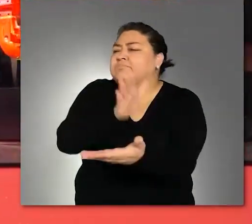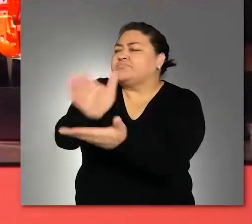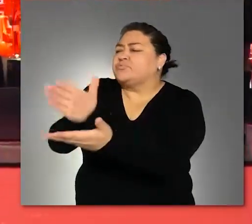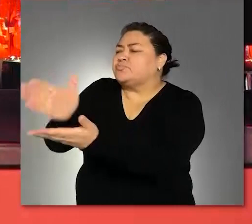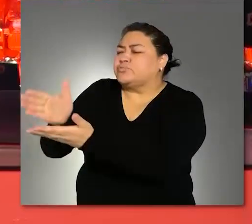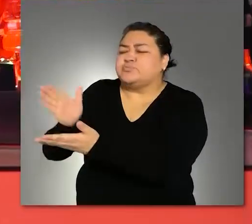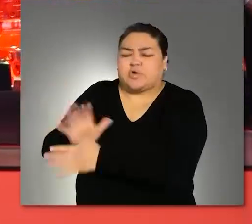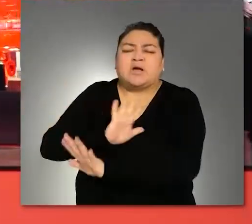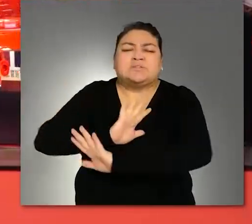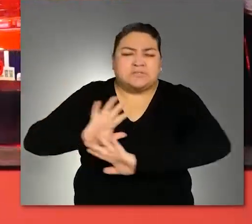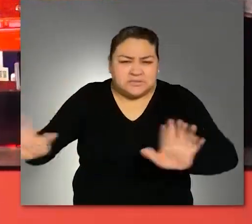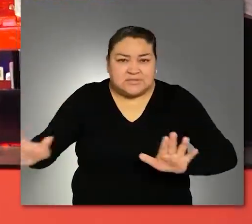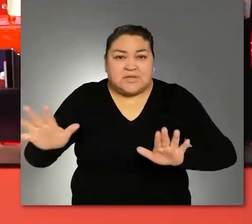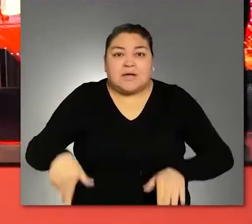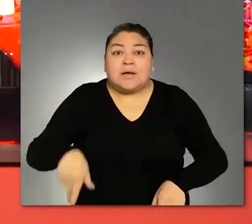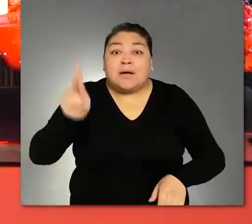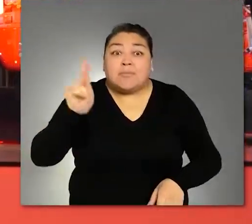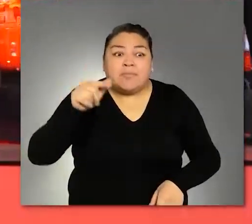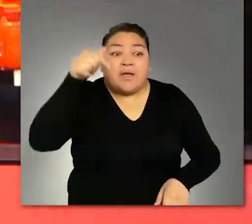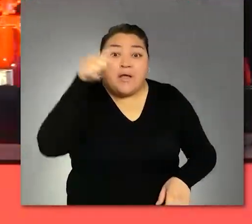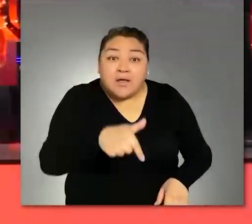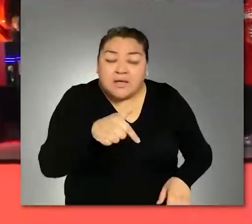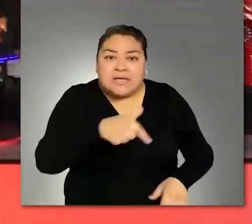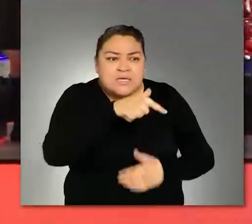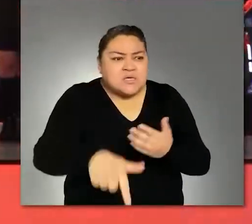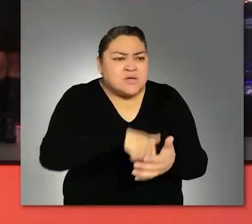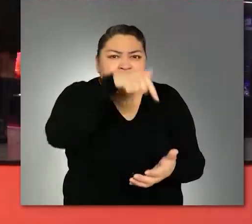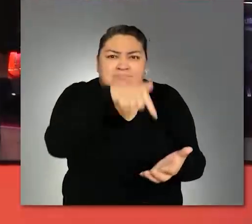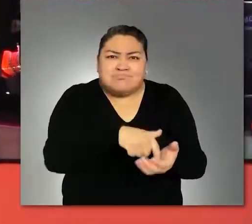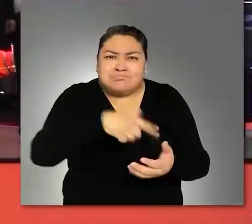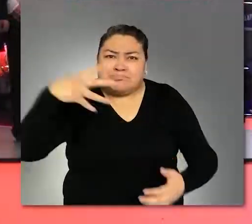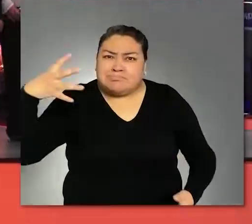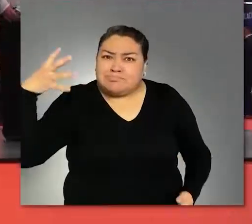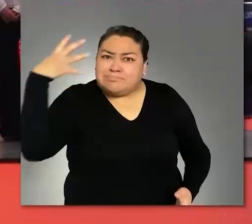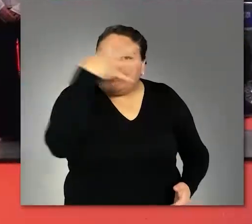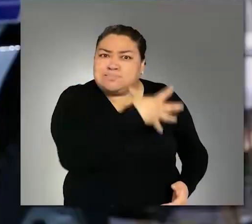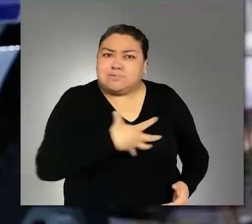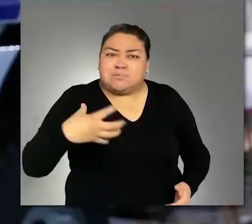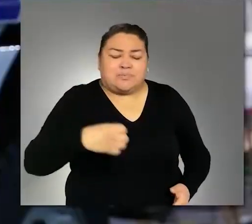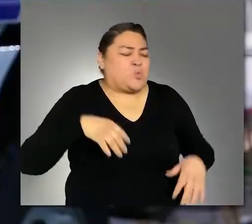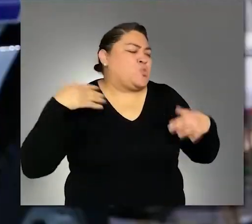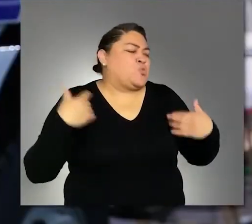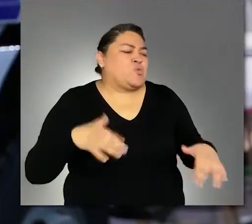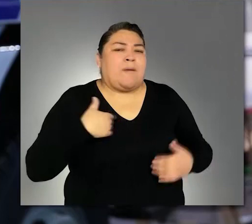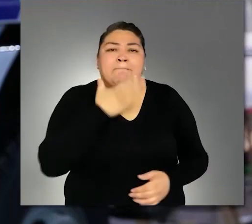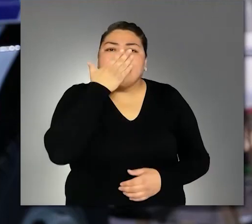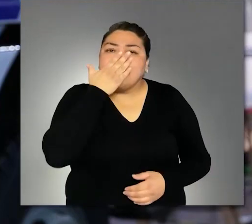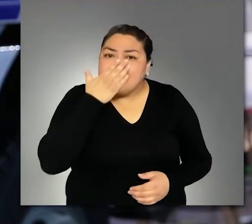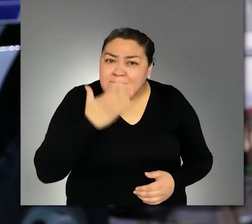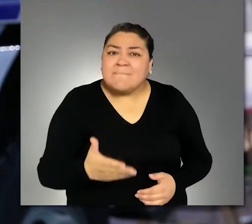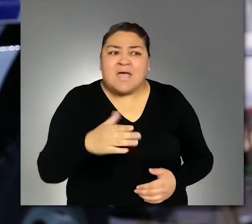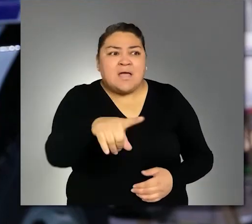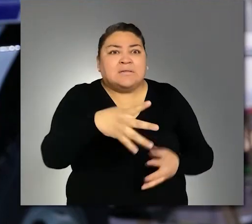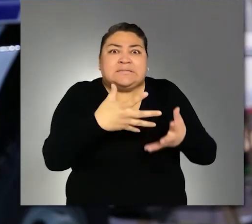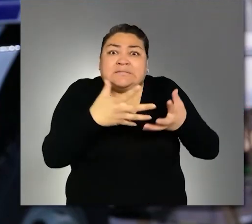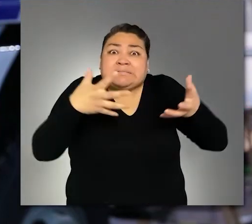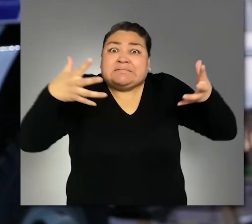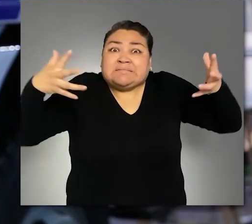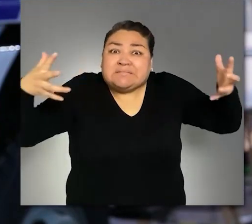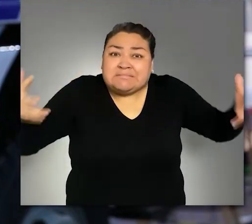eventos. A raras veces un evento pueda ser tan maravilloso, tan